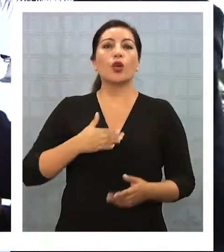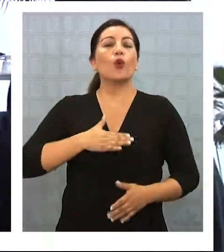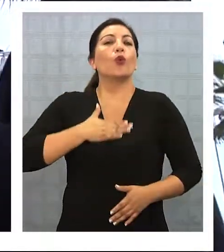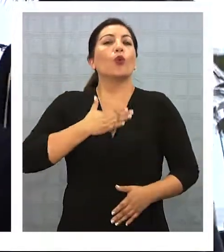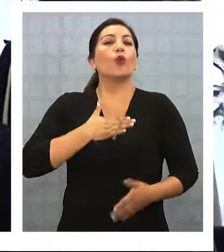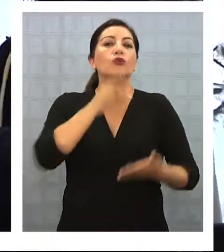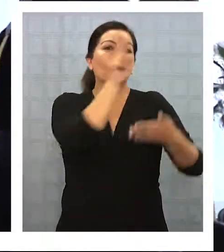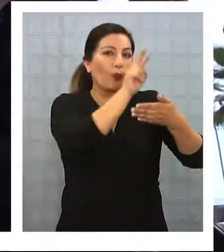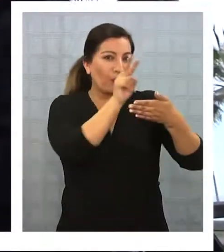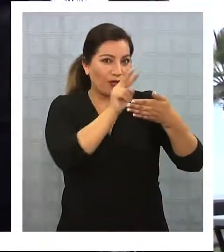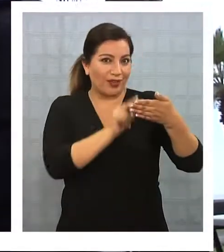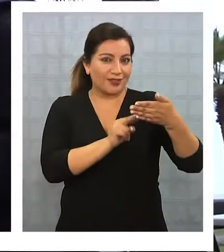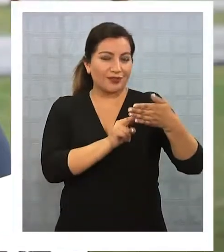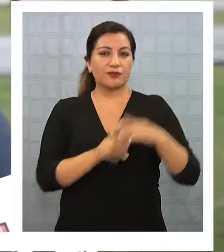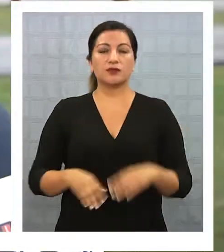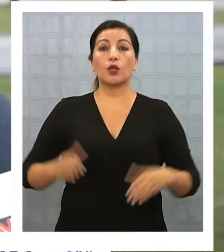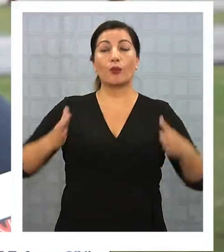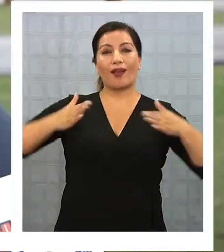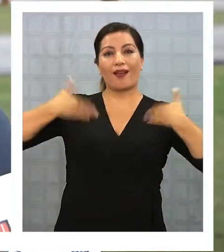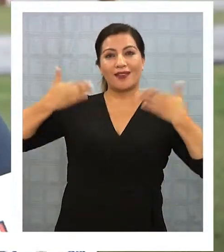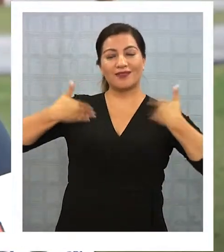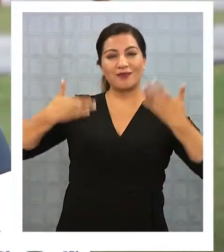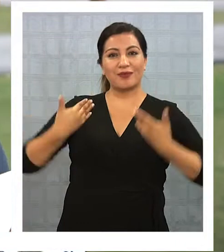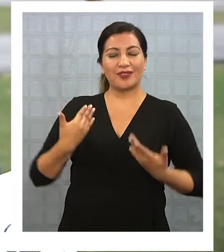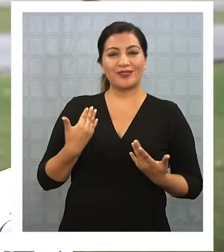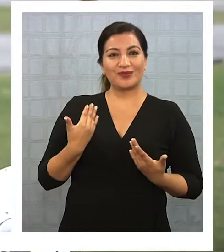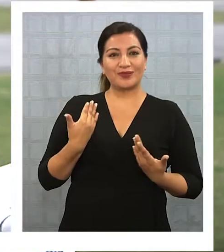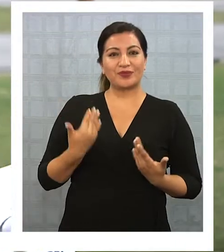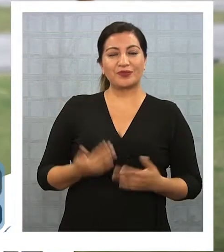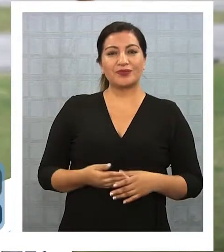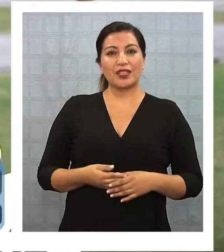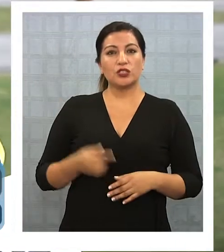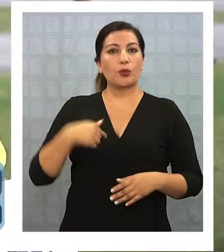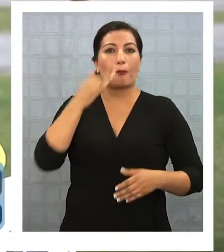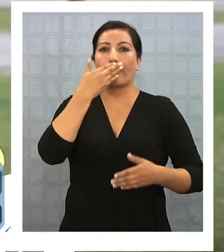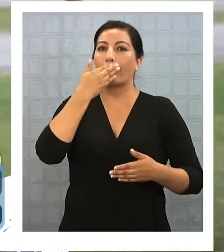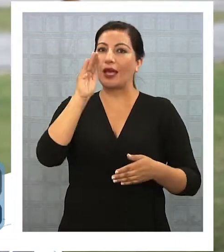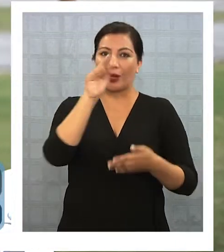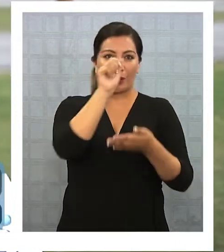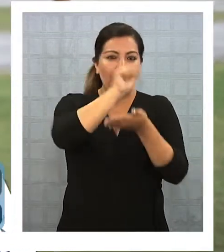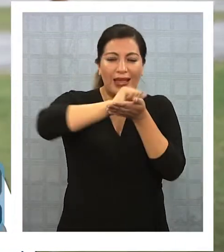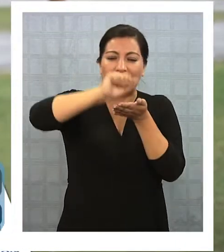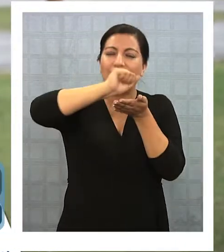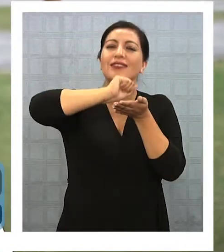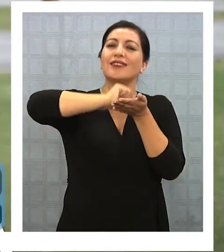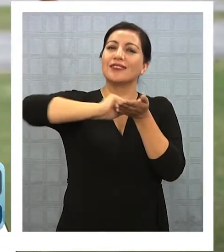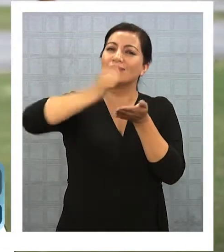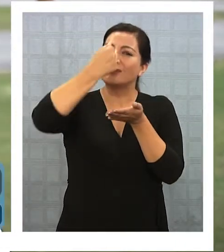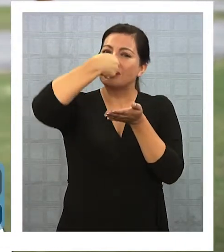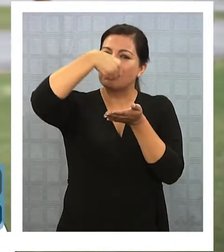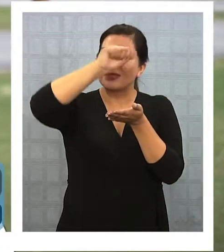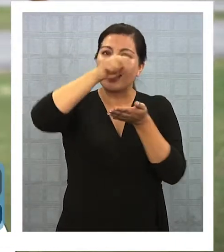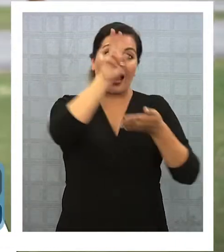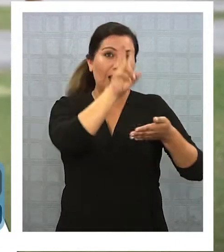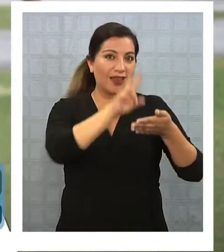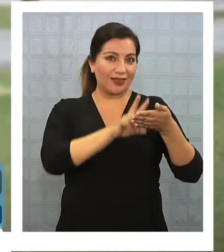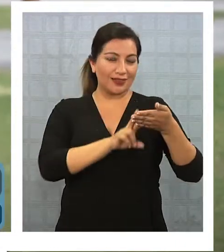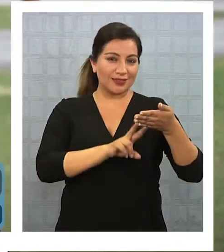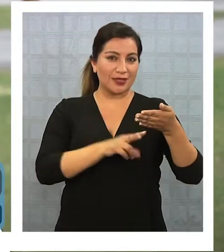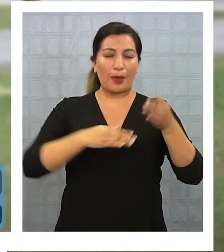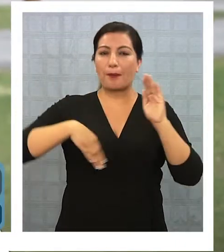el gusto por la lectura. Me motivó harto para poder mejorar mi escritura y leer